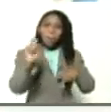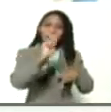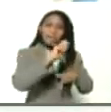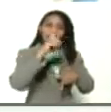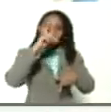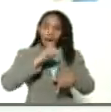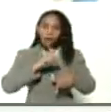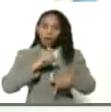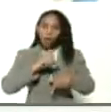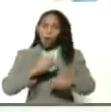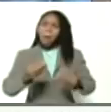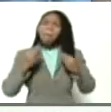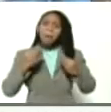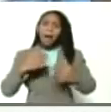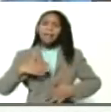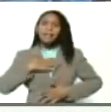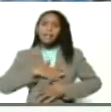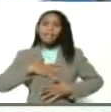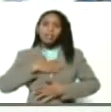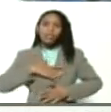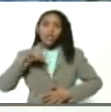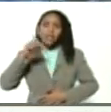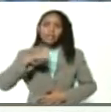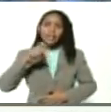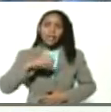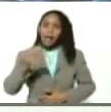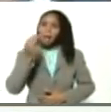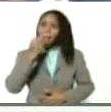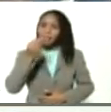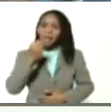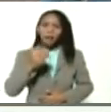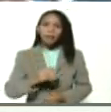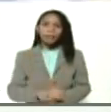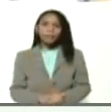para la satisfacción de las necesidades alimentarias